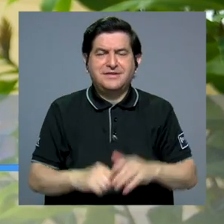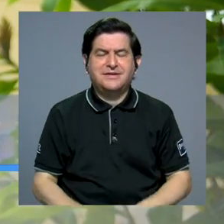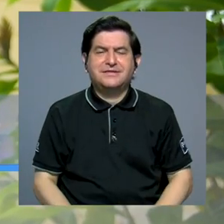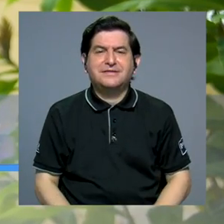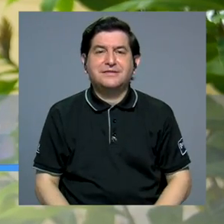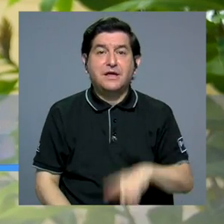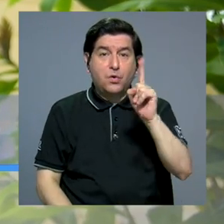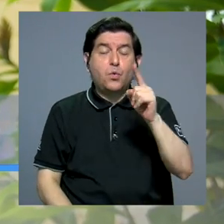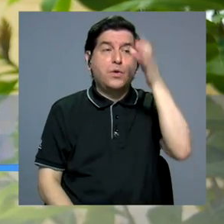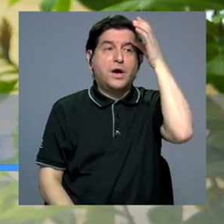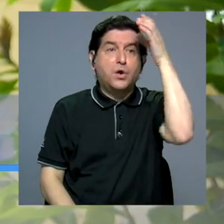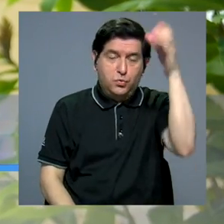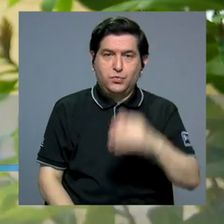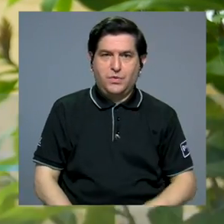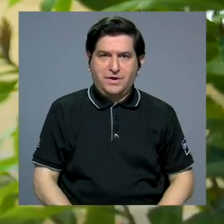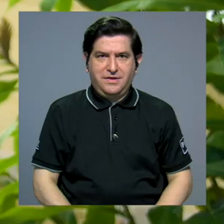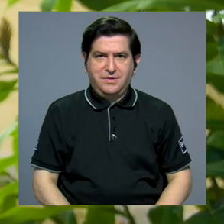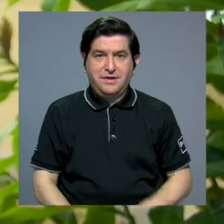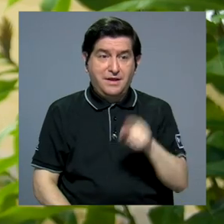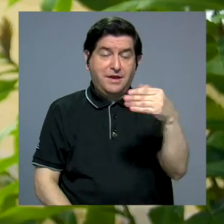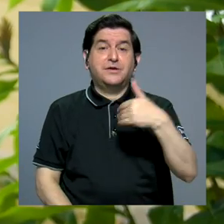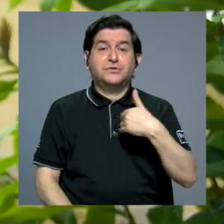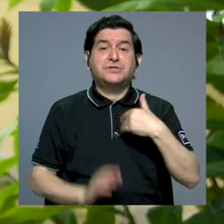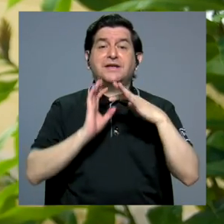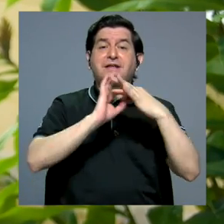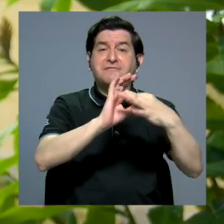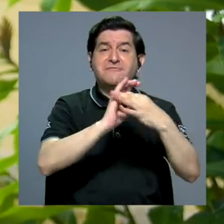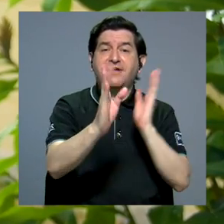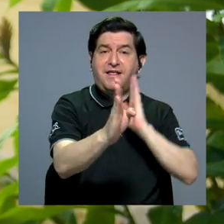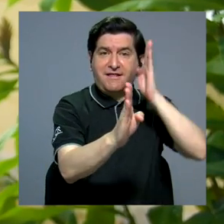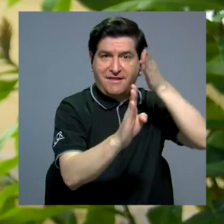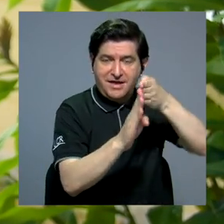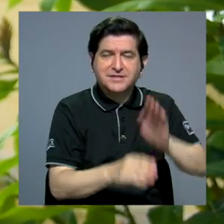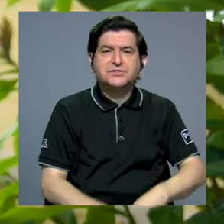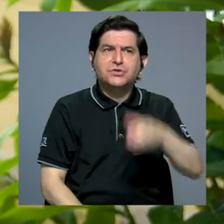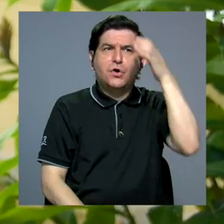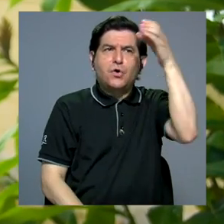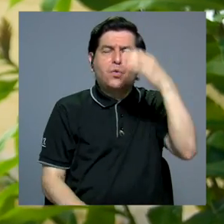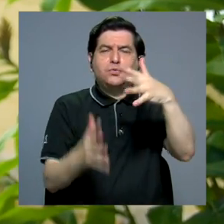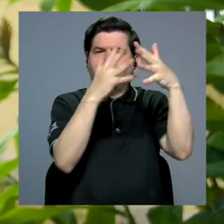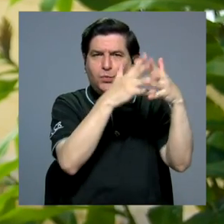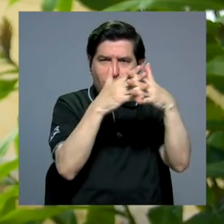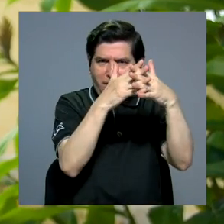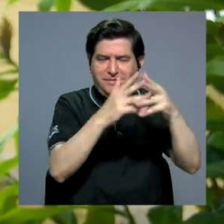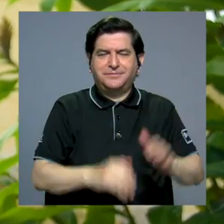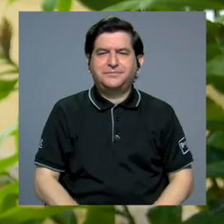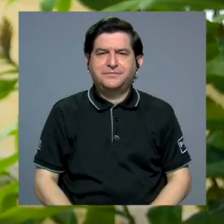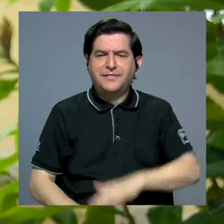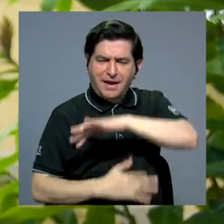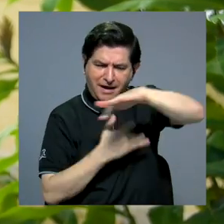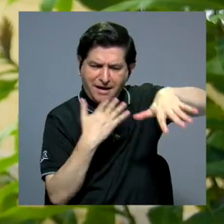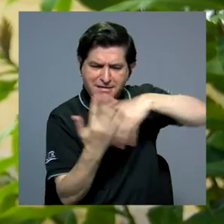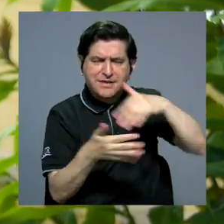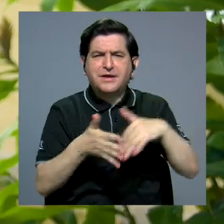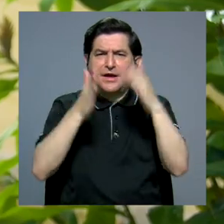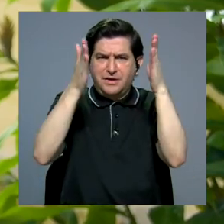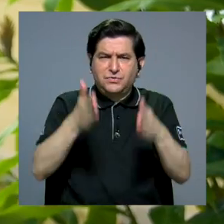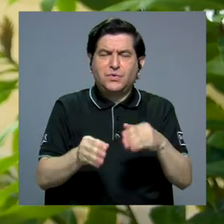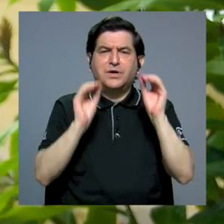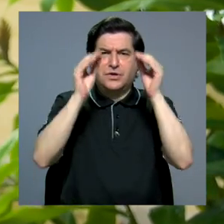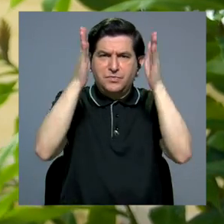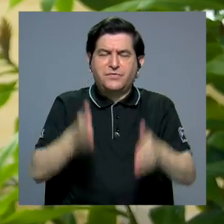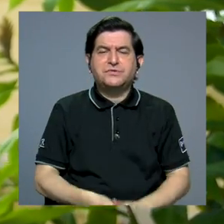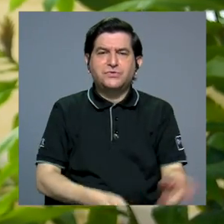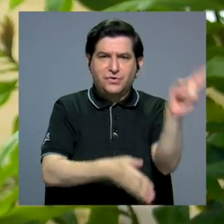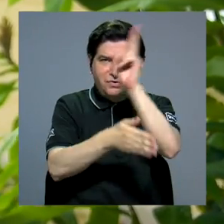áreas. Una es la cultural, donde básicamente pues ellos tienen una relación directa con lo que es la cultura estadounidense e interactúan con